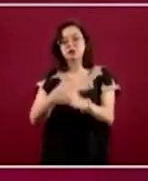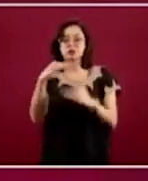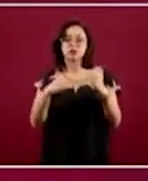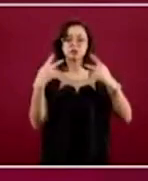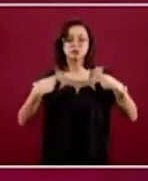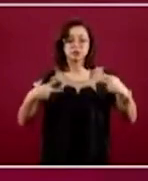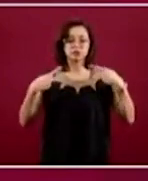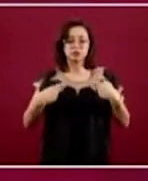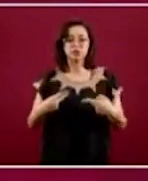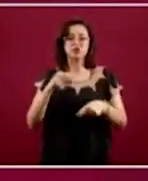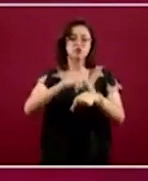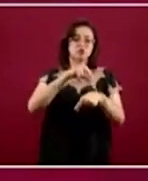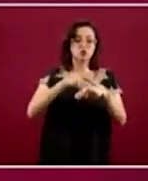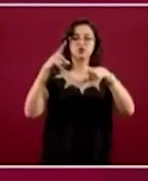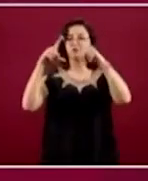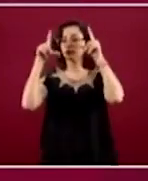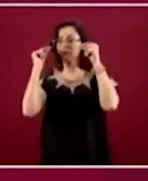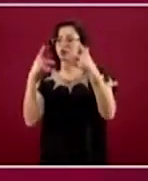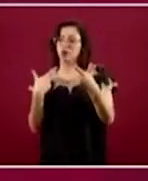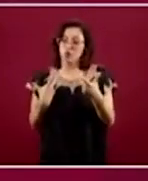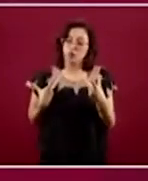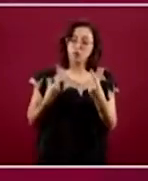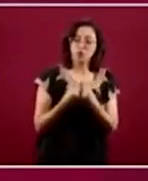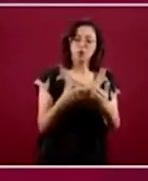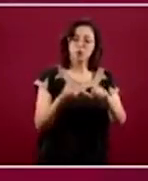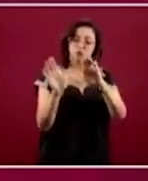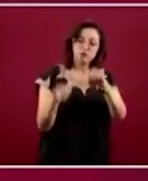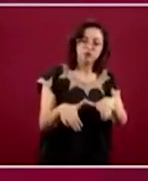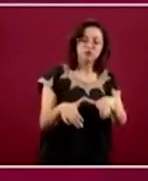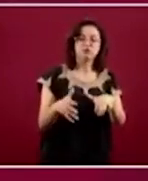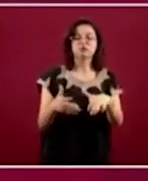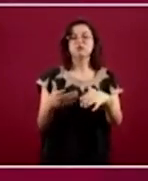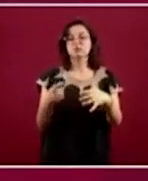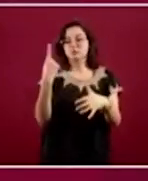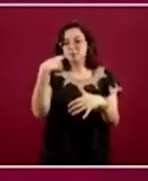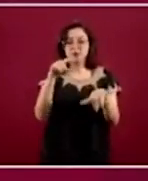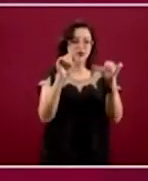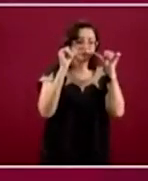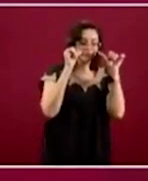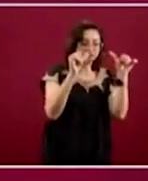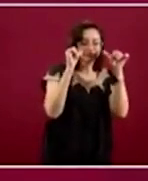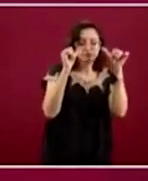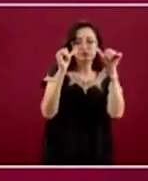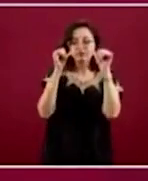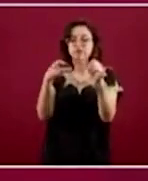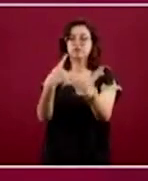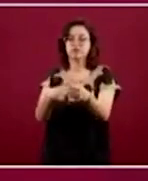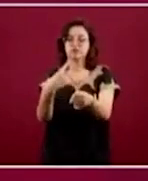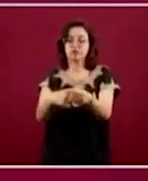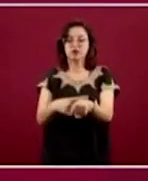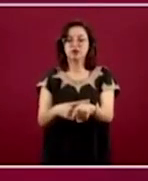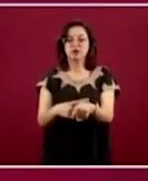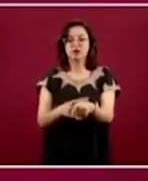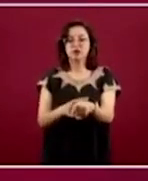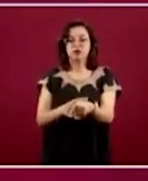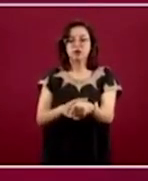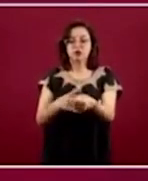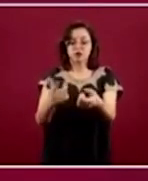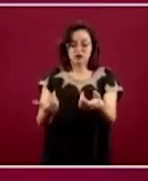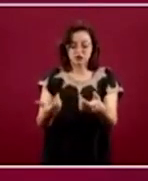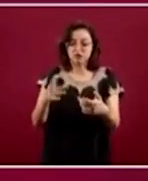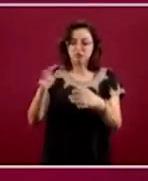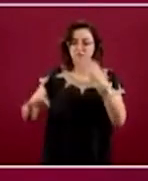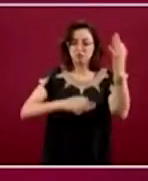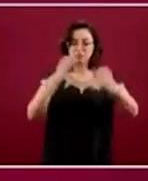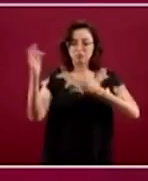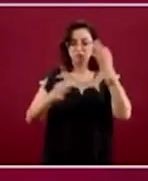de la salud se involucren en la atención de esta patología a través de este llamado y de